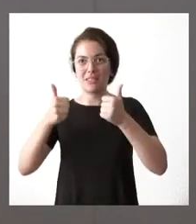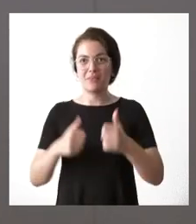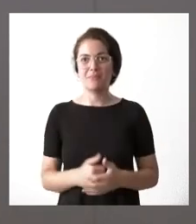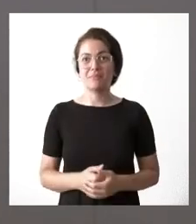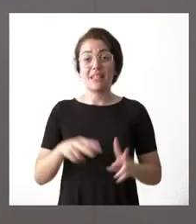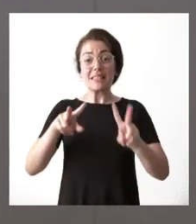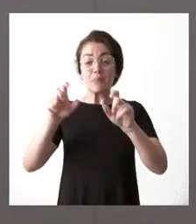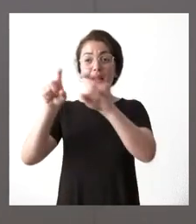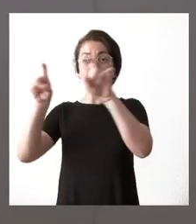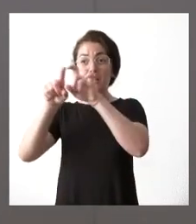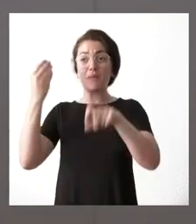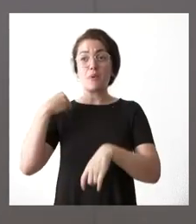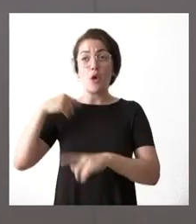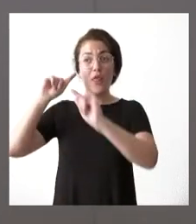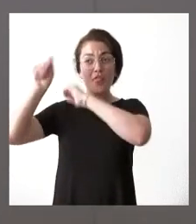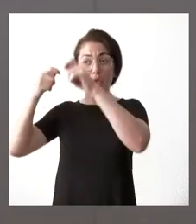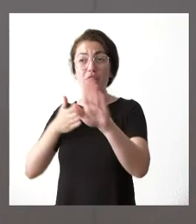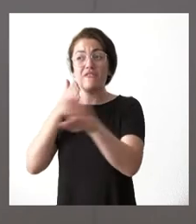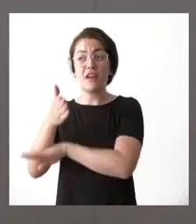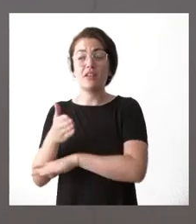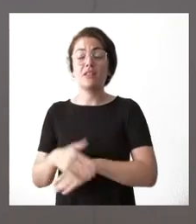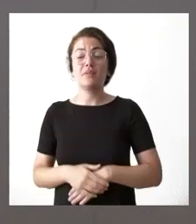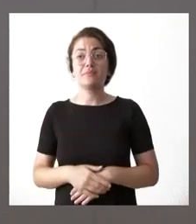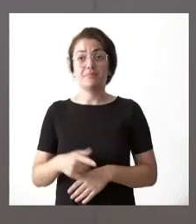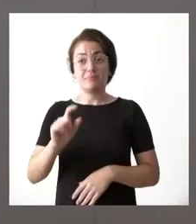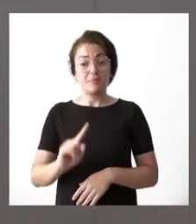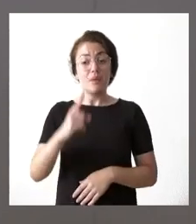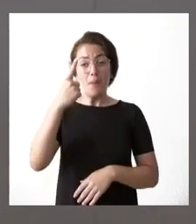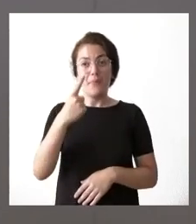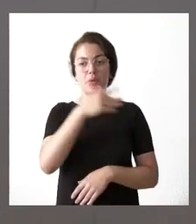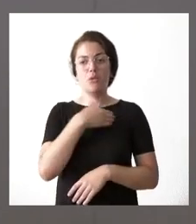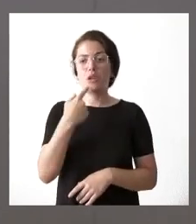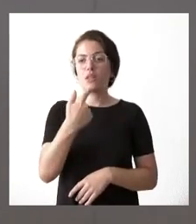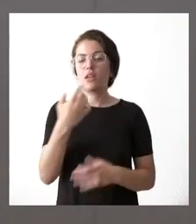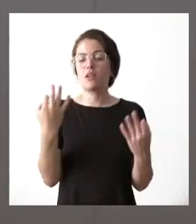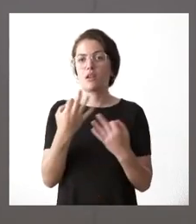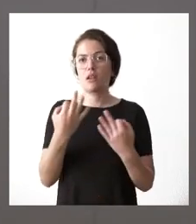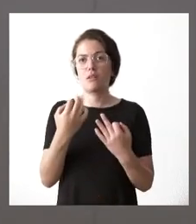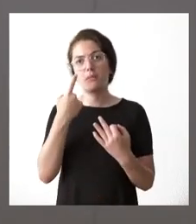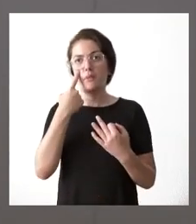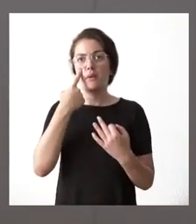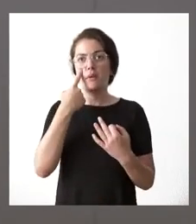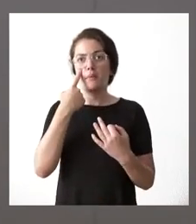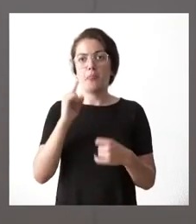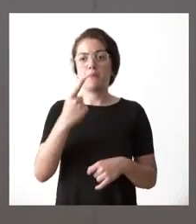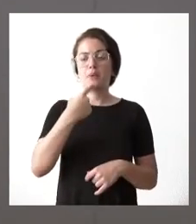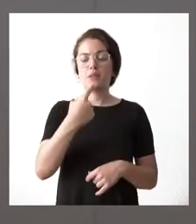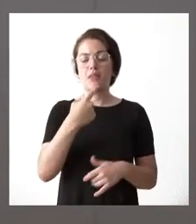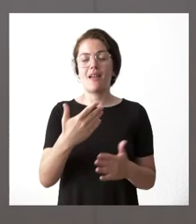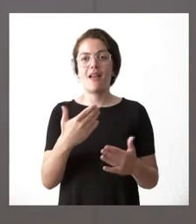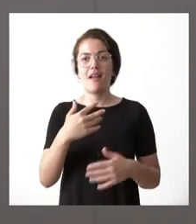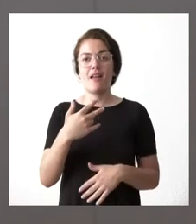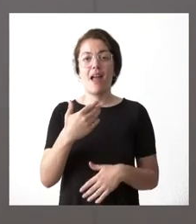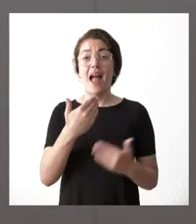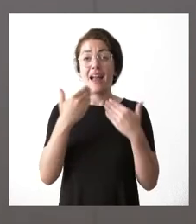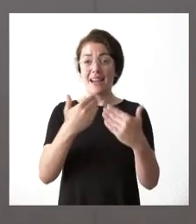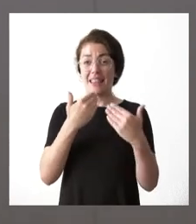plantea que es el sector del automóvil en primer lugar yo quiero desde aquí comenzar poniendo en valor y agradecer la noticia